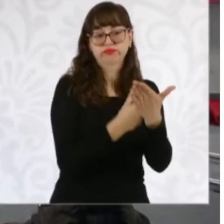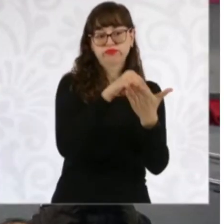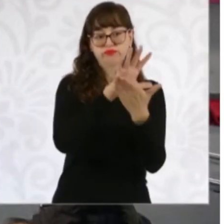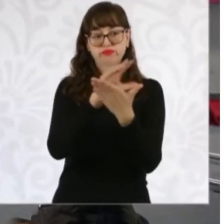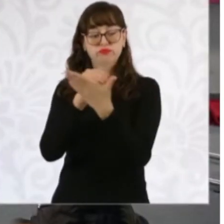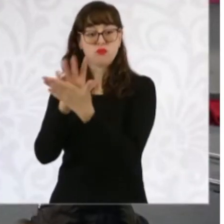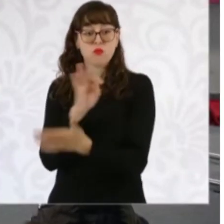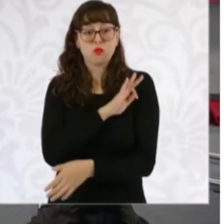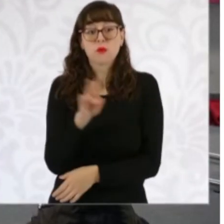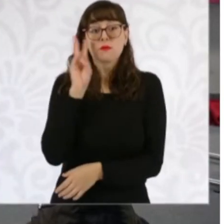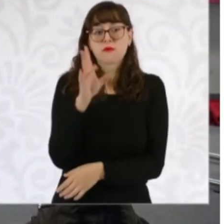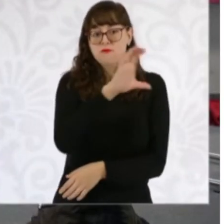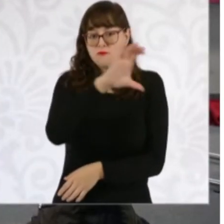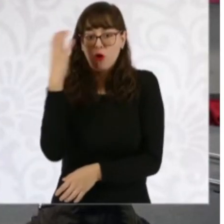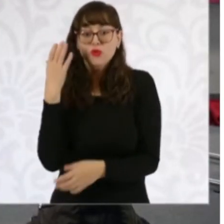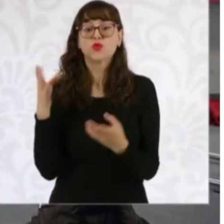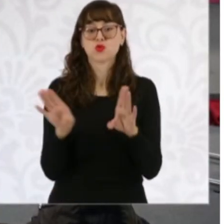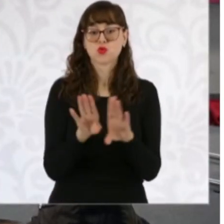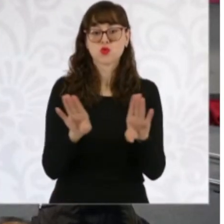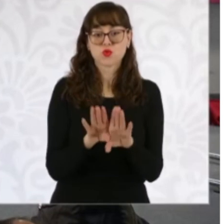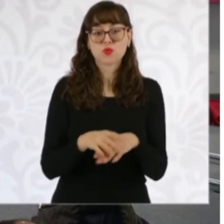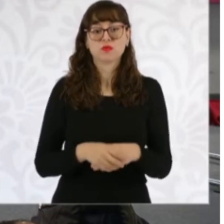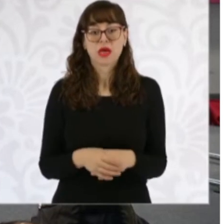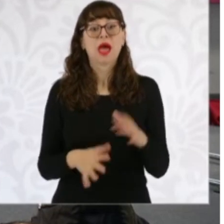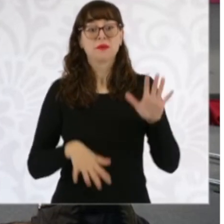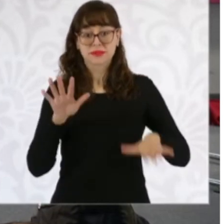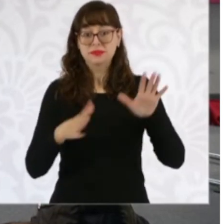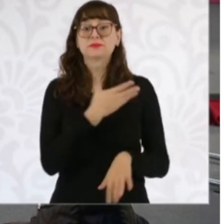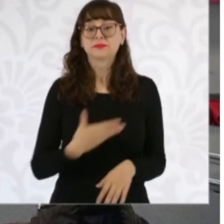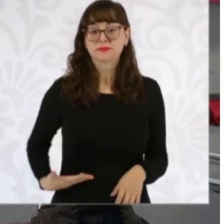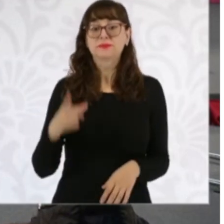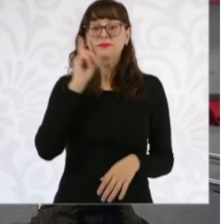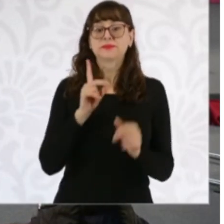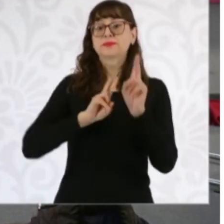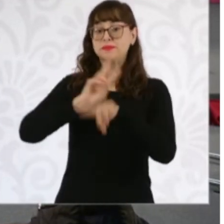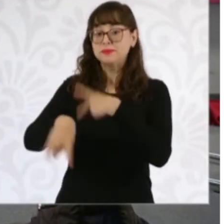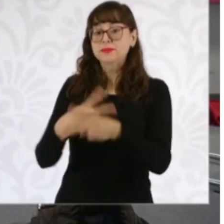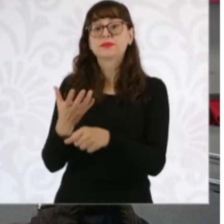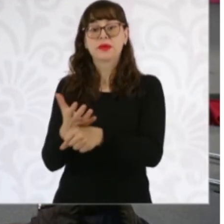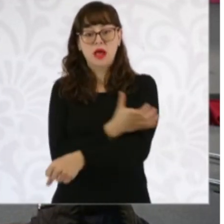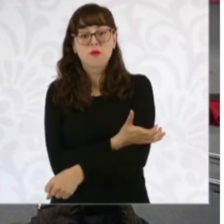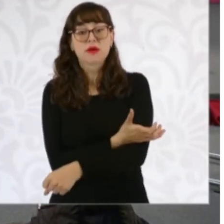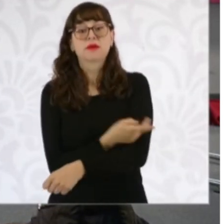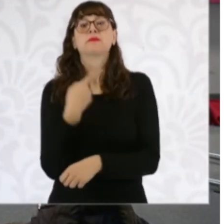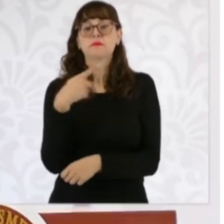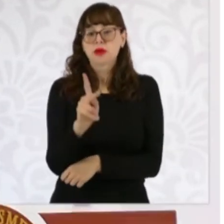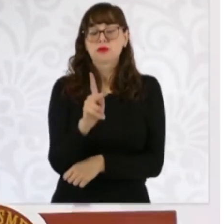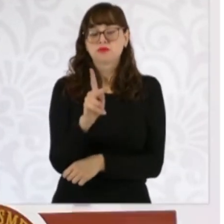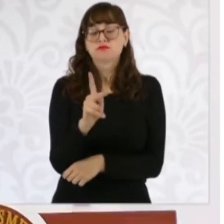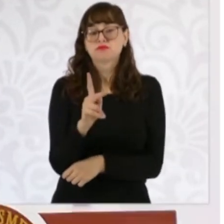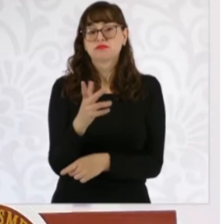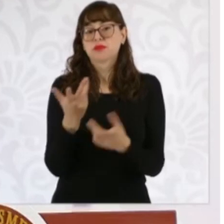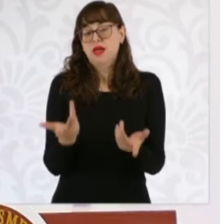se han estado registrando. La presidenta nos ha estado visitando los módulos para saludarlas, pero también eso nos ayuda